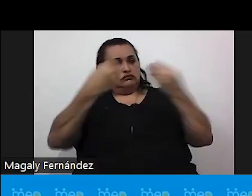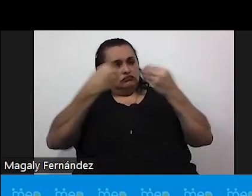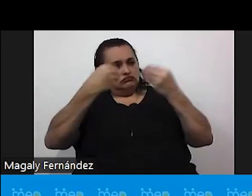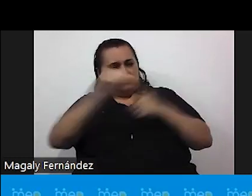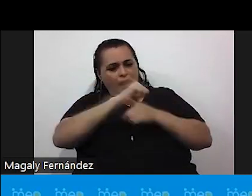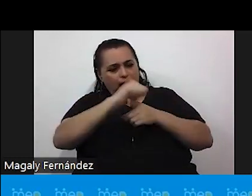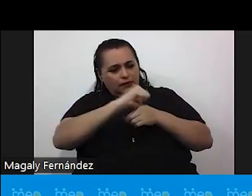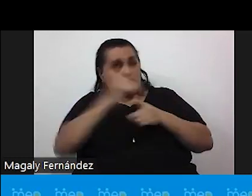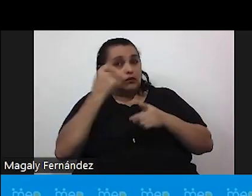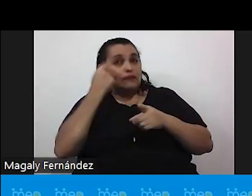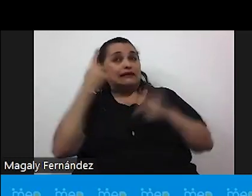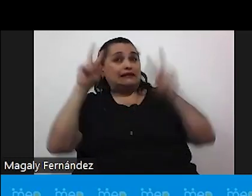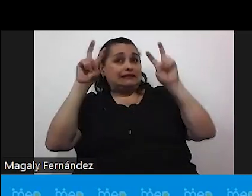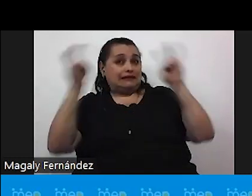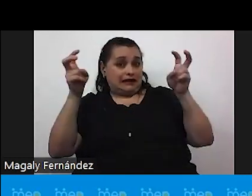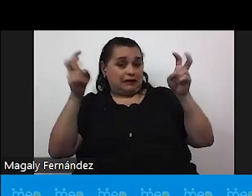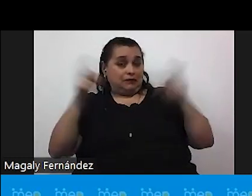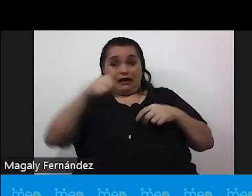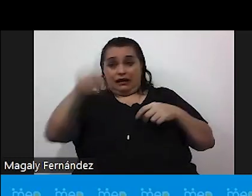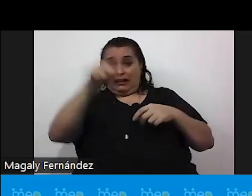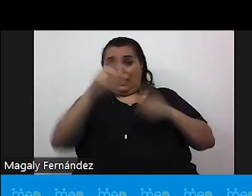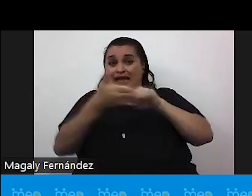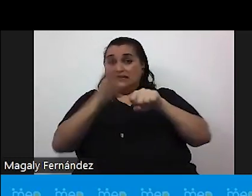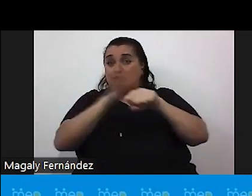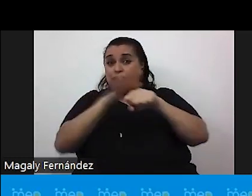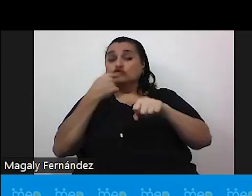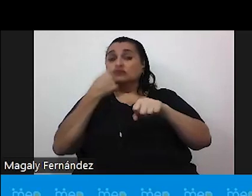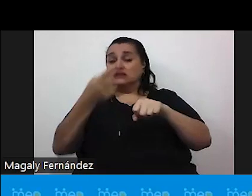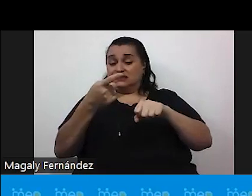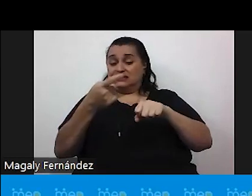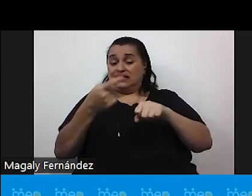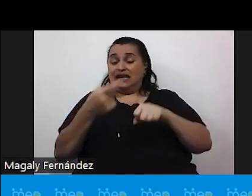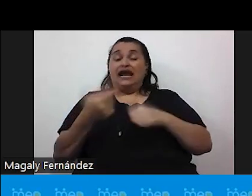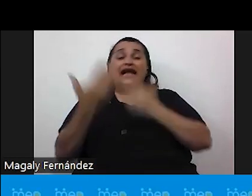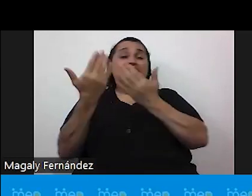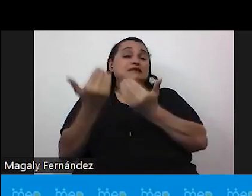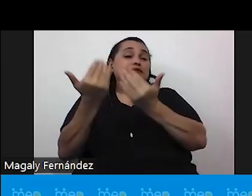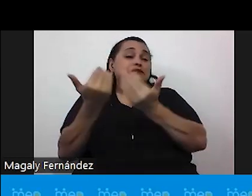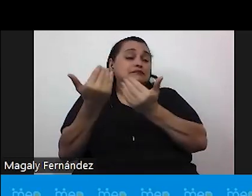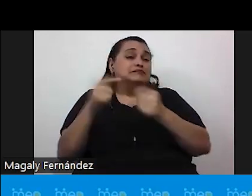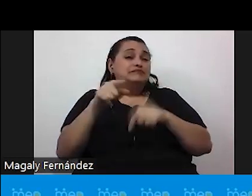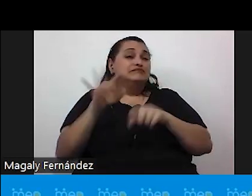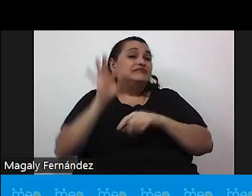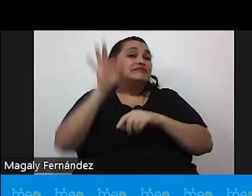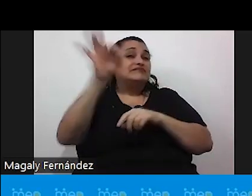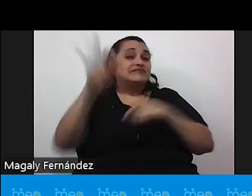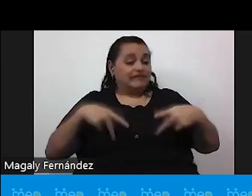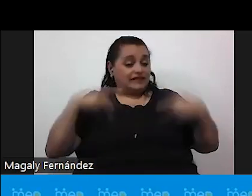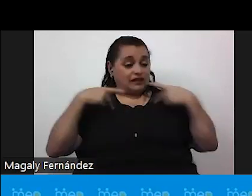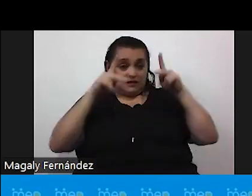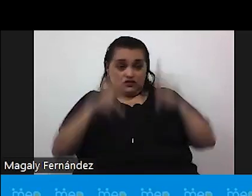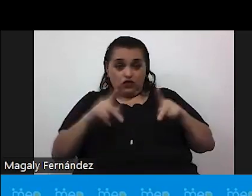nos han dicho los expertos por ejemplo que la expectativa de vida de una persona costarricense generalmente